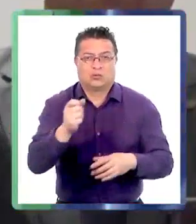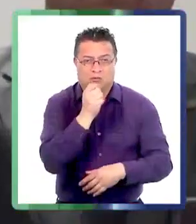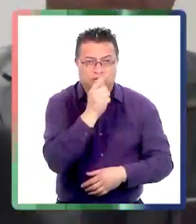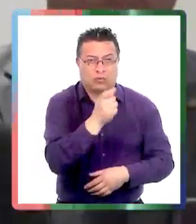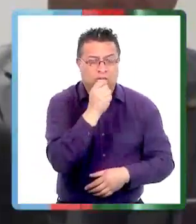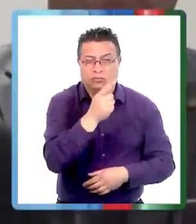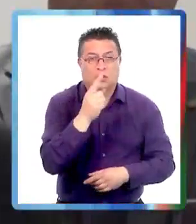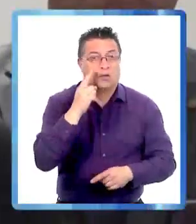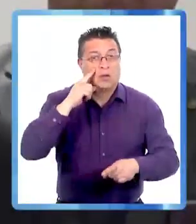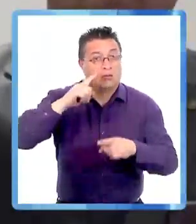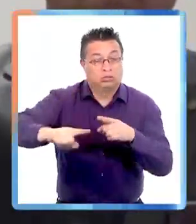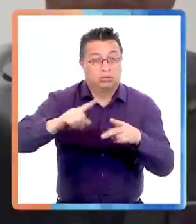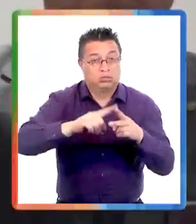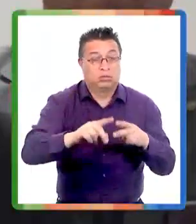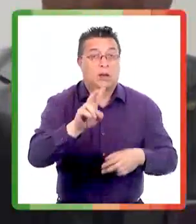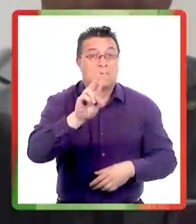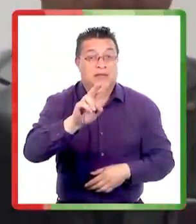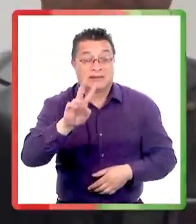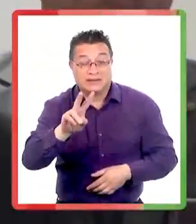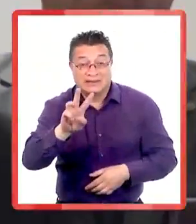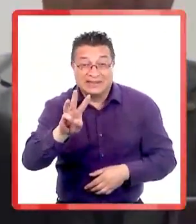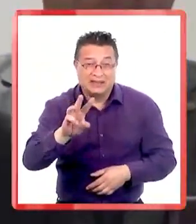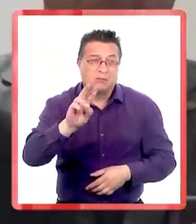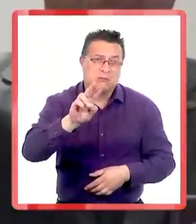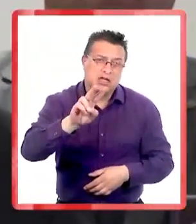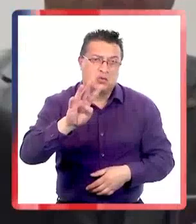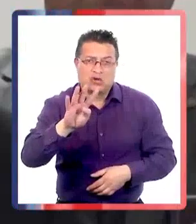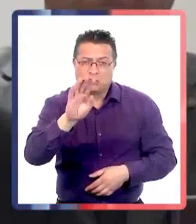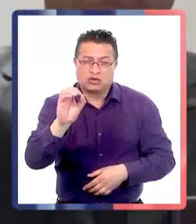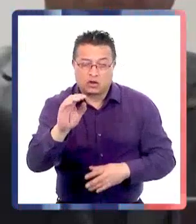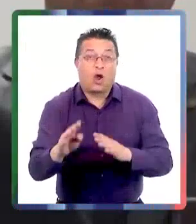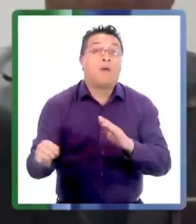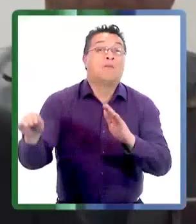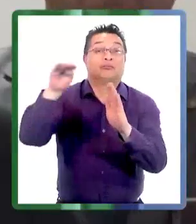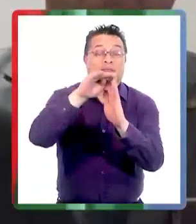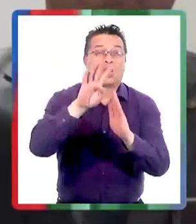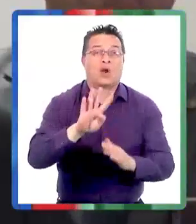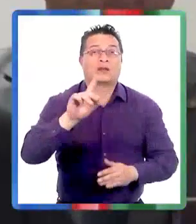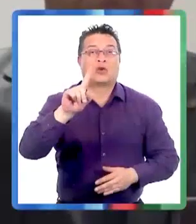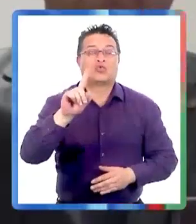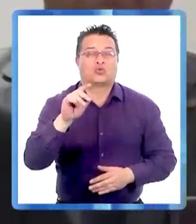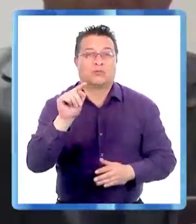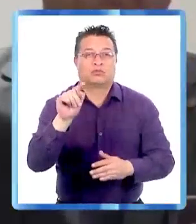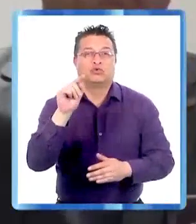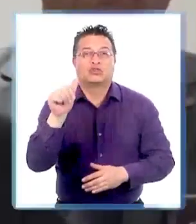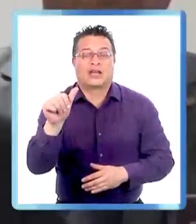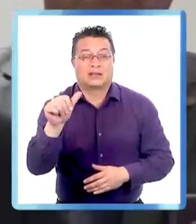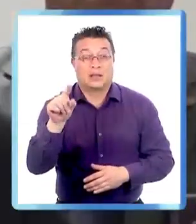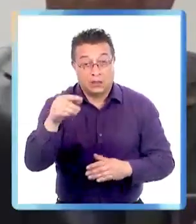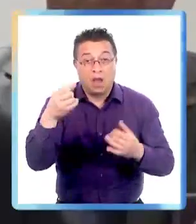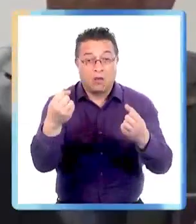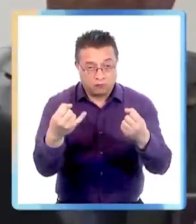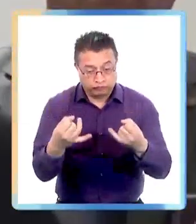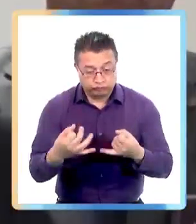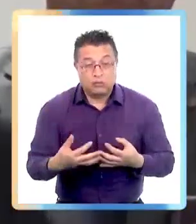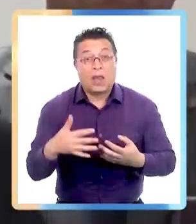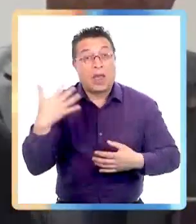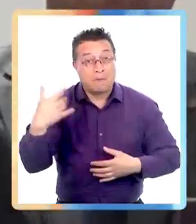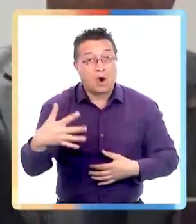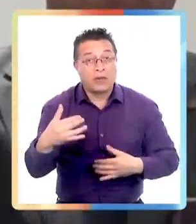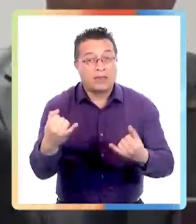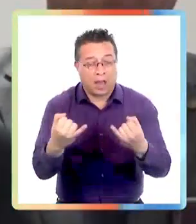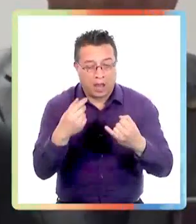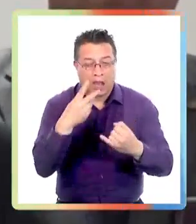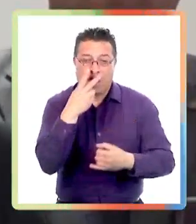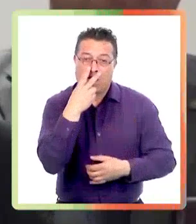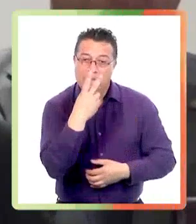crecimiento en materia de imputados desconocidos, del 23, 24% al 41.6. Este es un dato bien